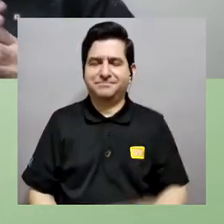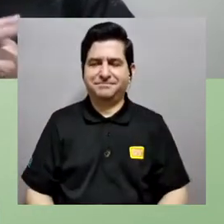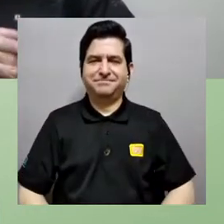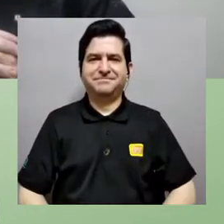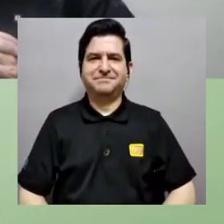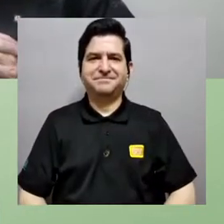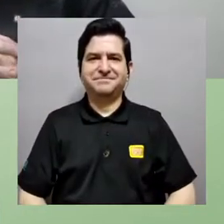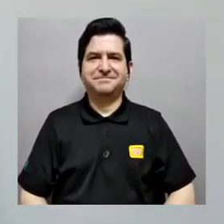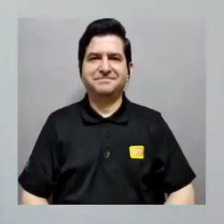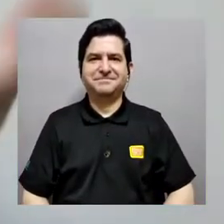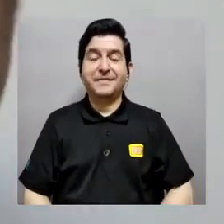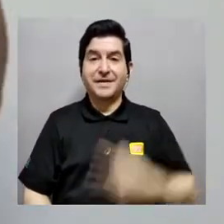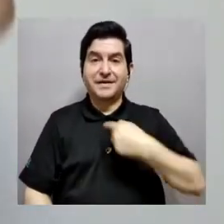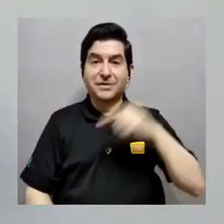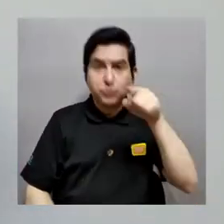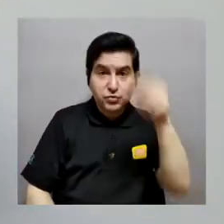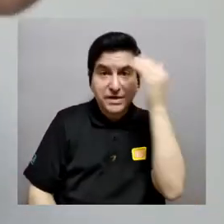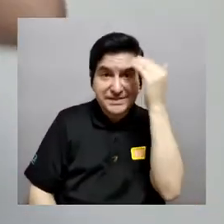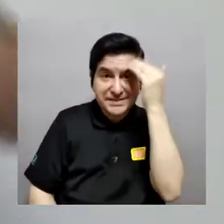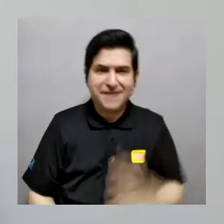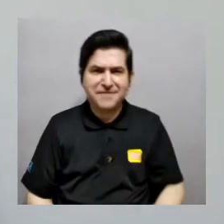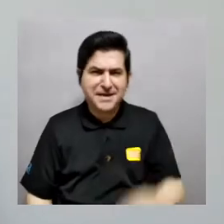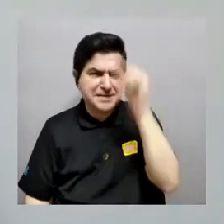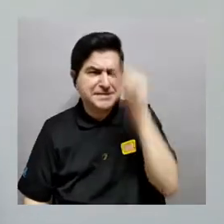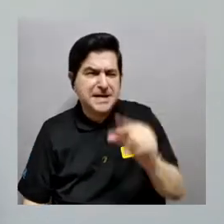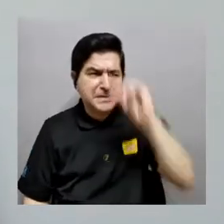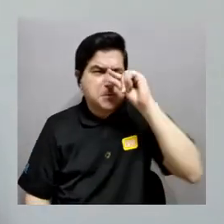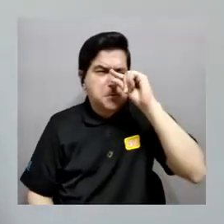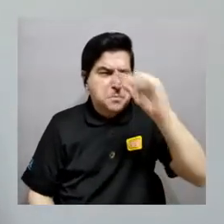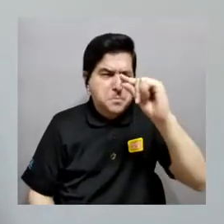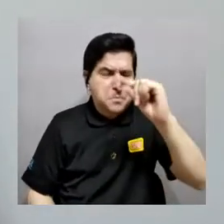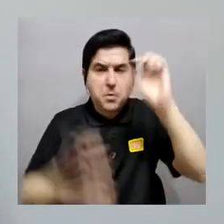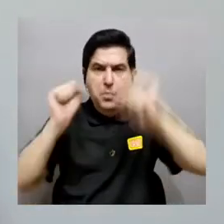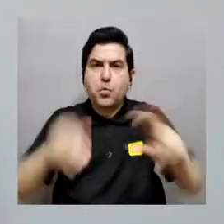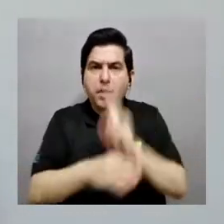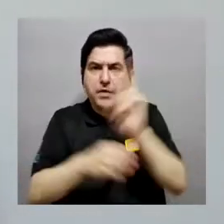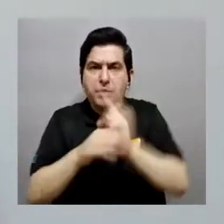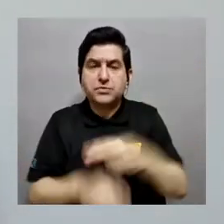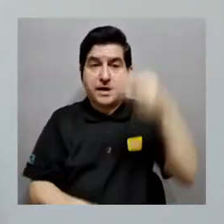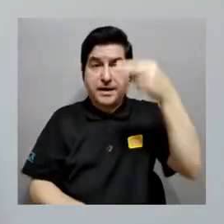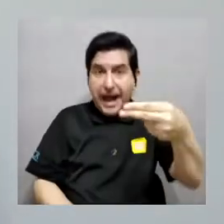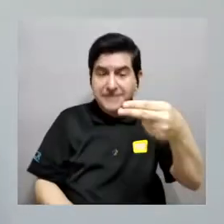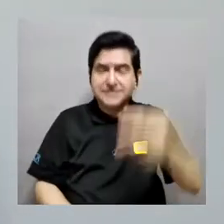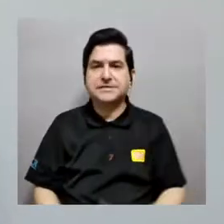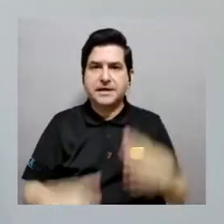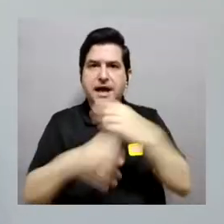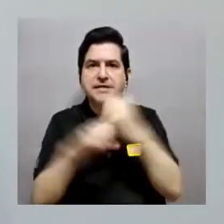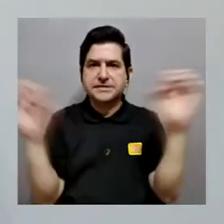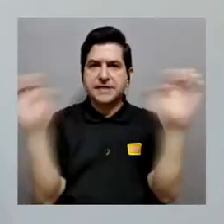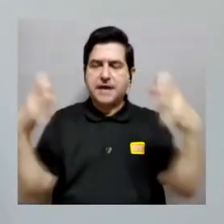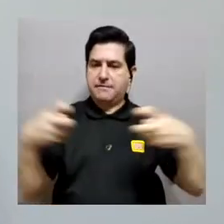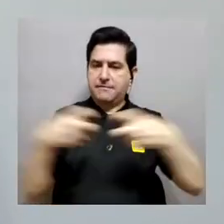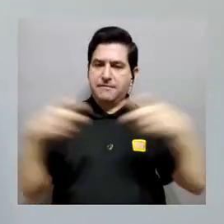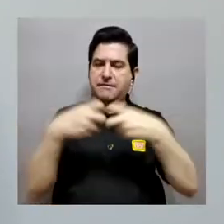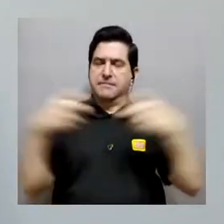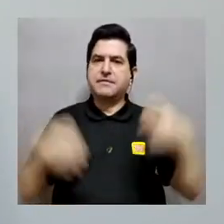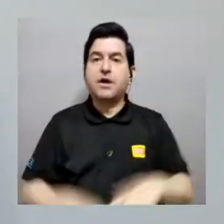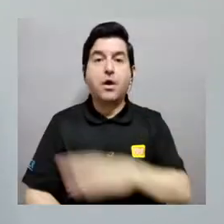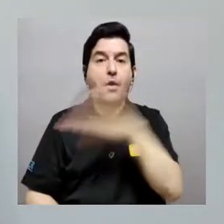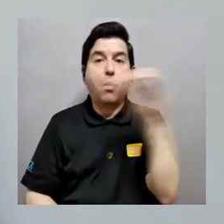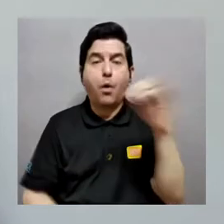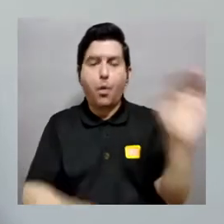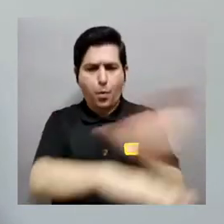adelante. ¿Sabían que existen organismos diminutos capaces de utilizar el hidrógeno para convertirlo en energía eléctrica